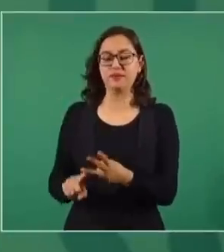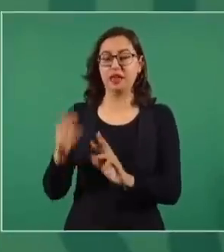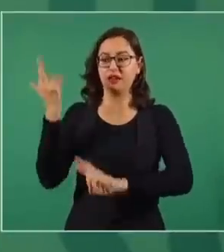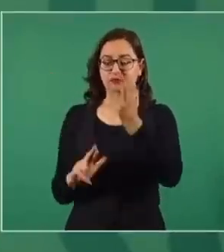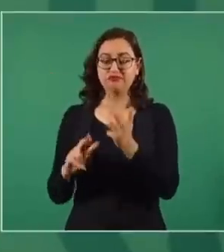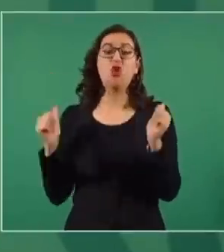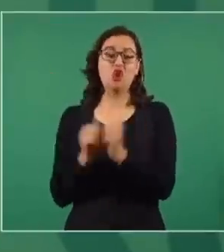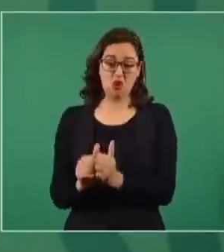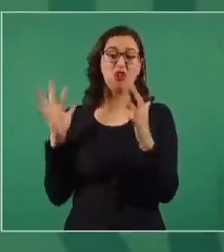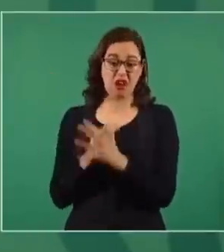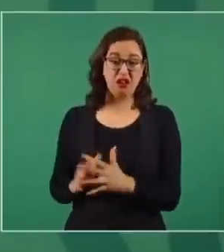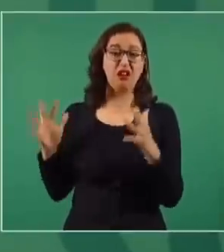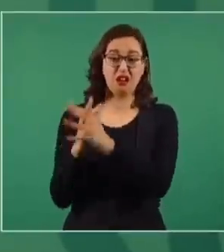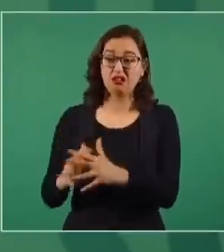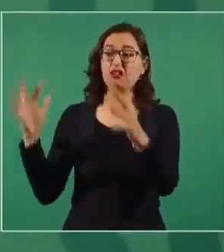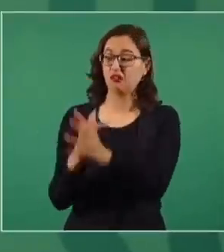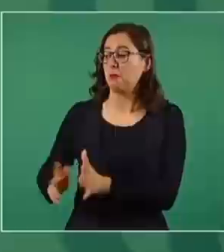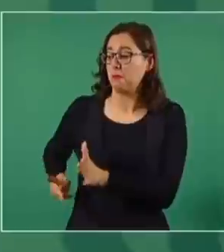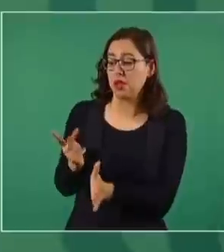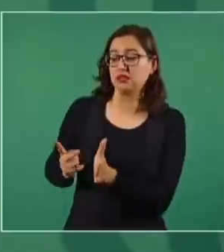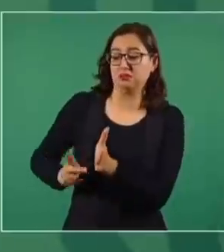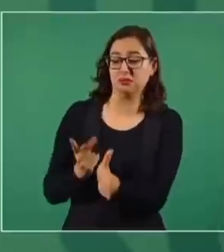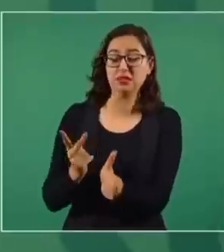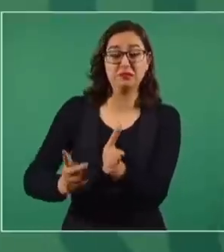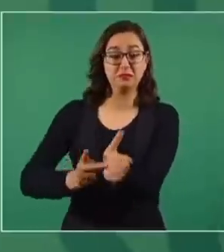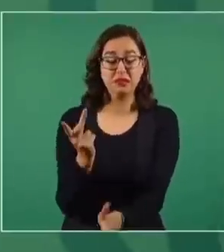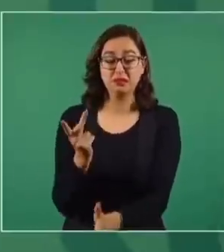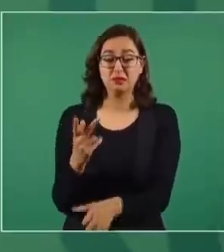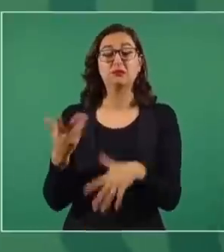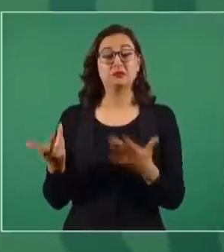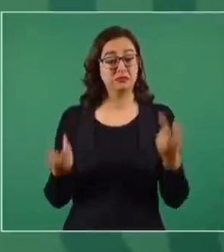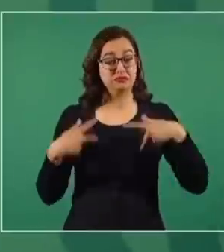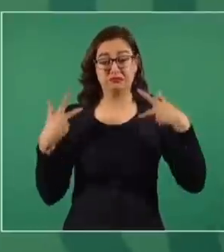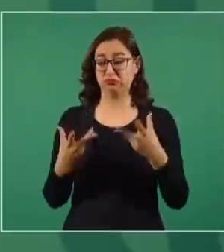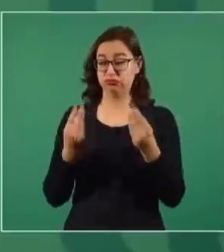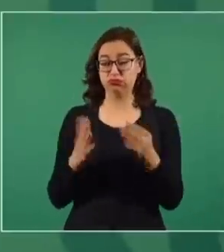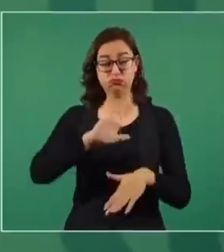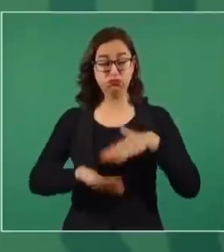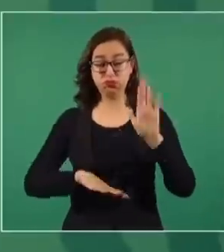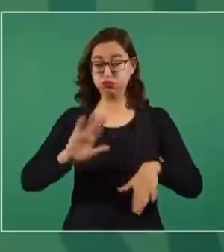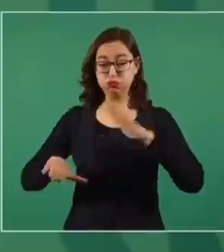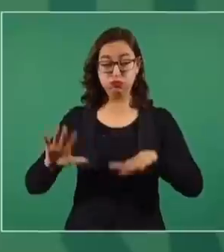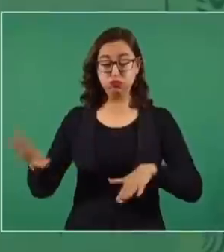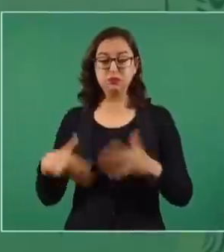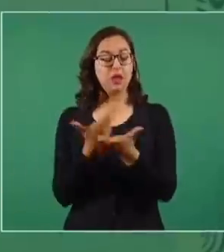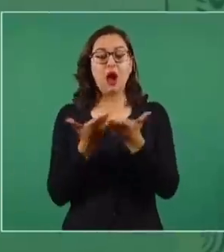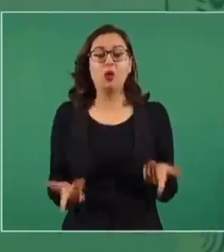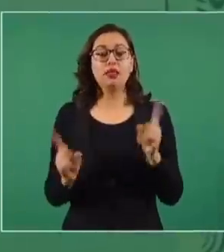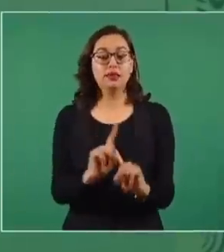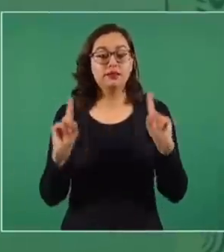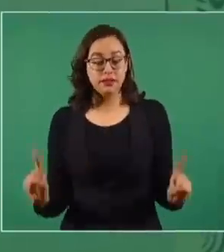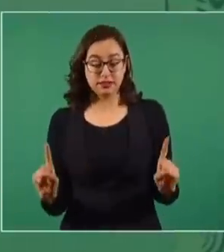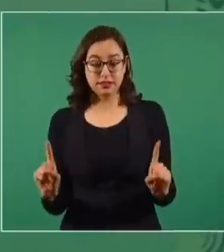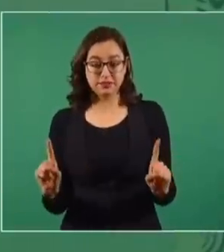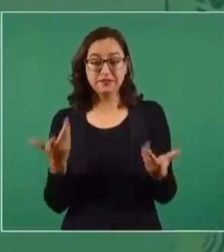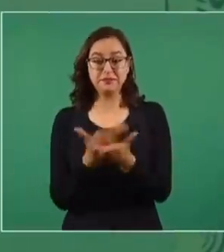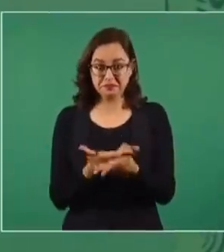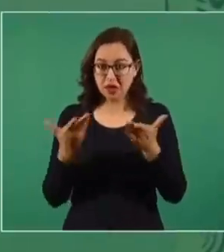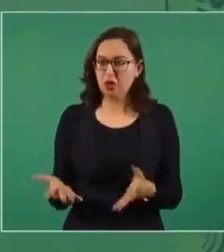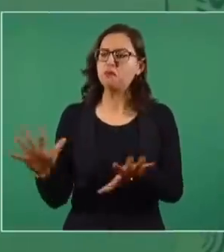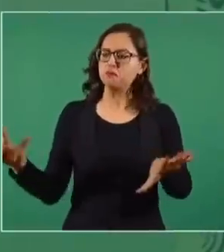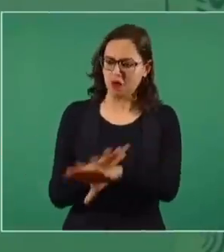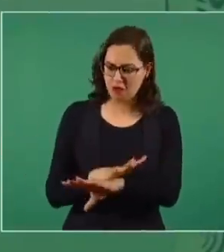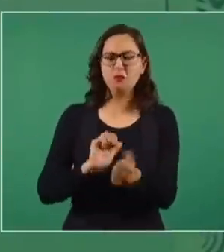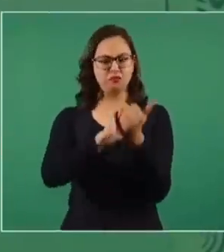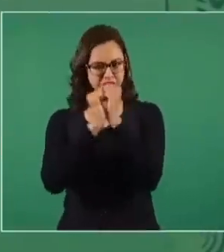se llevaron a cabo con las armas. Hubo violencia y muchos perdieron la vida. Ahora no. Es una transformación